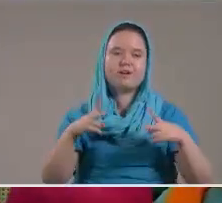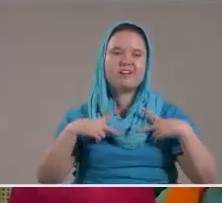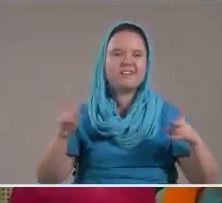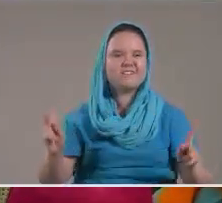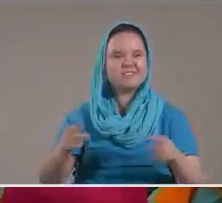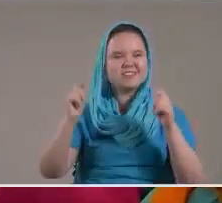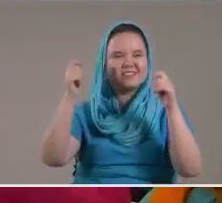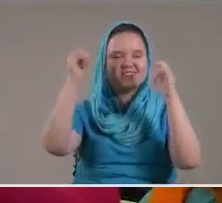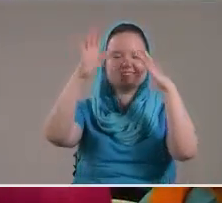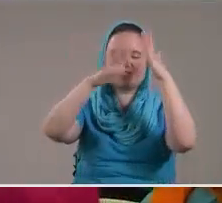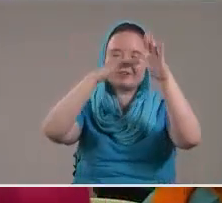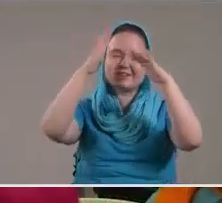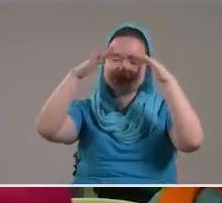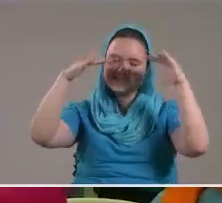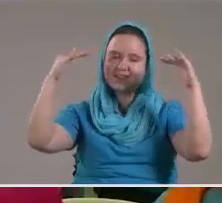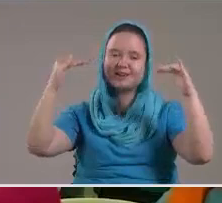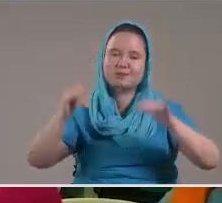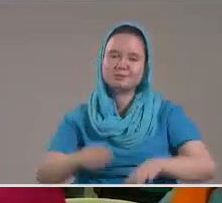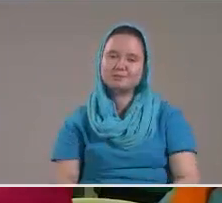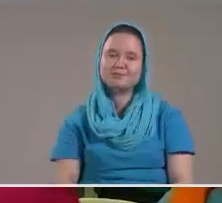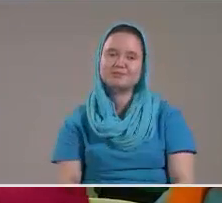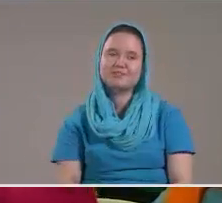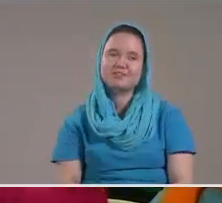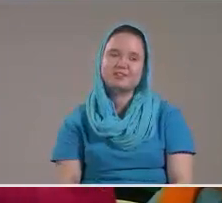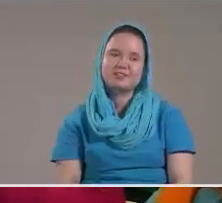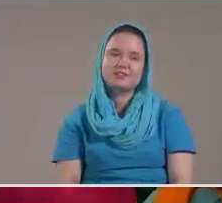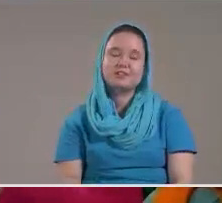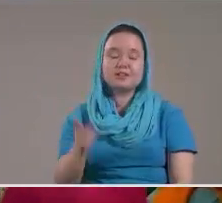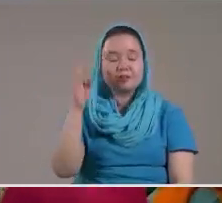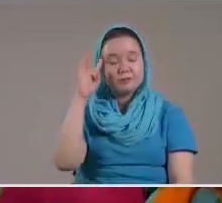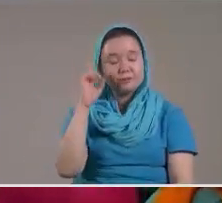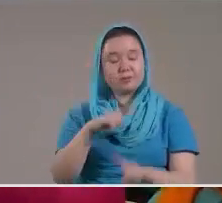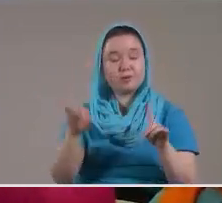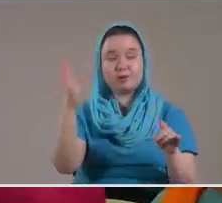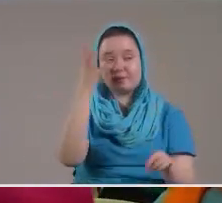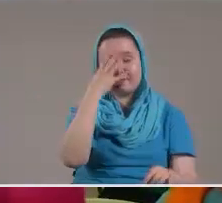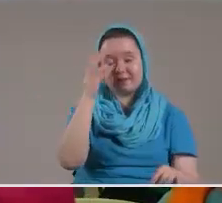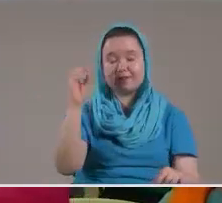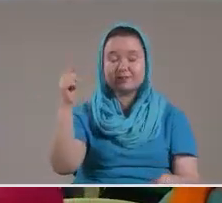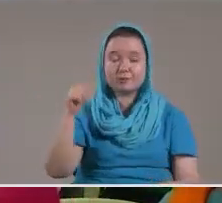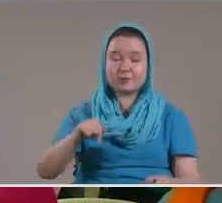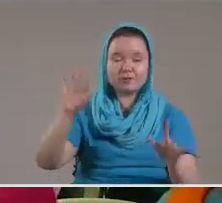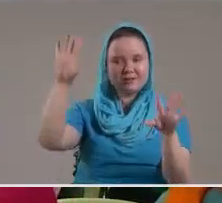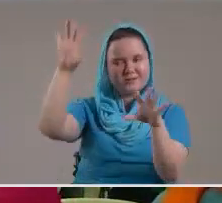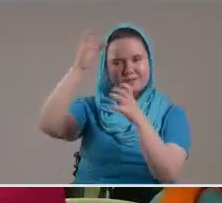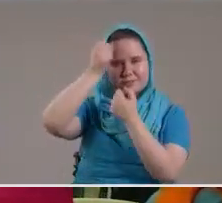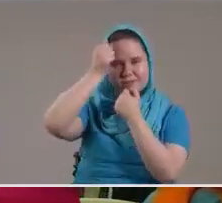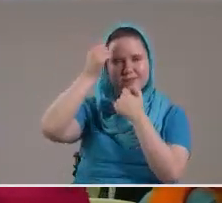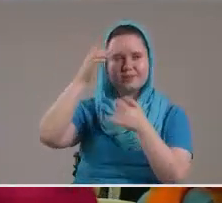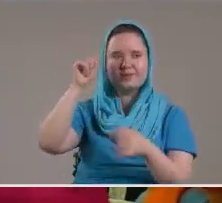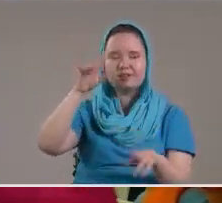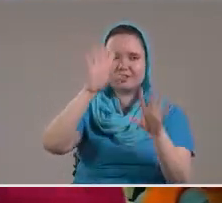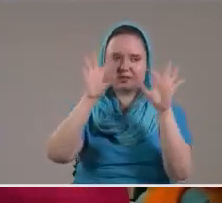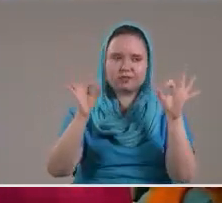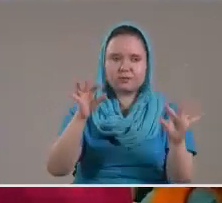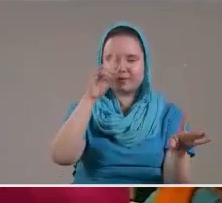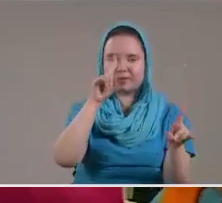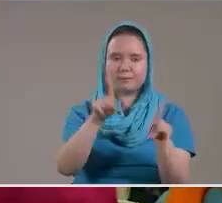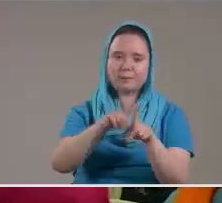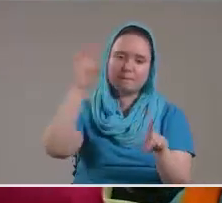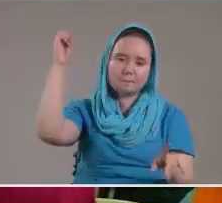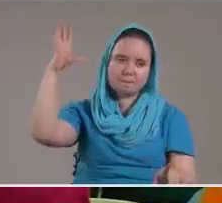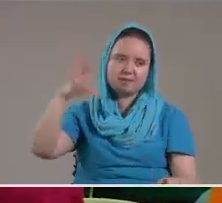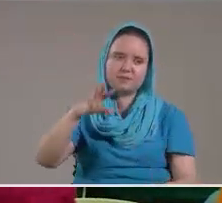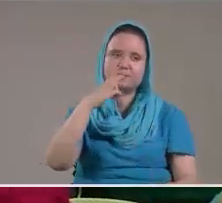fiesta En los cielos Con los pecadores Que han venido Al arrepentimiento De esa misma manera Bendecimos